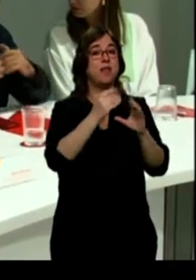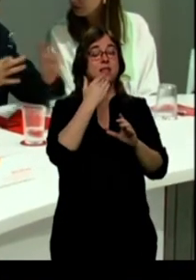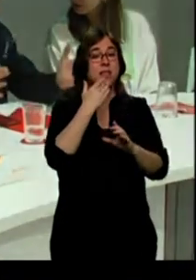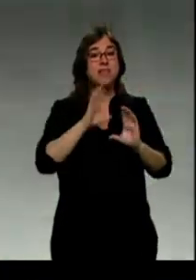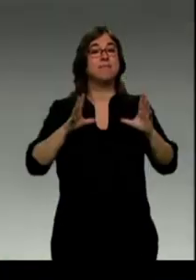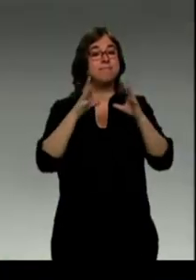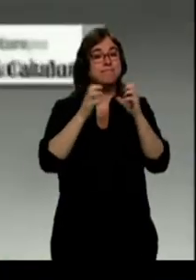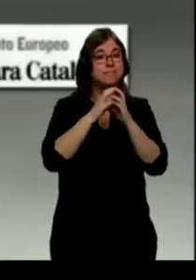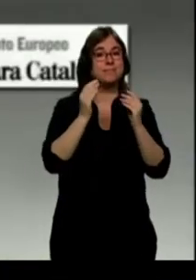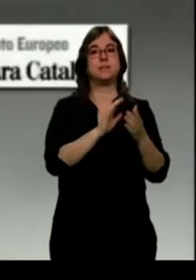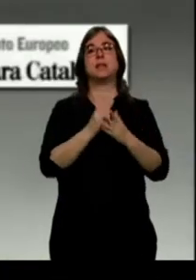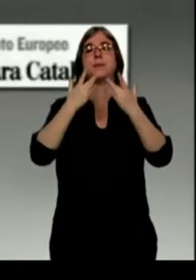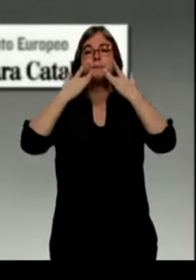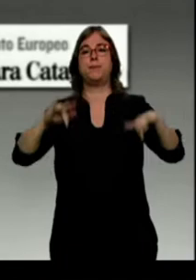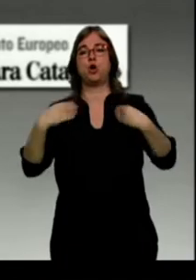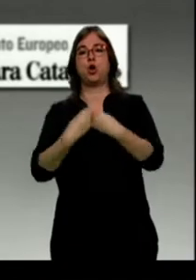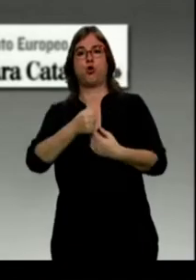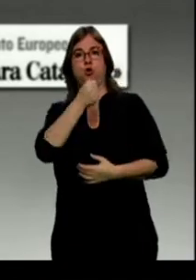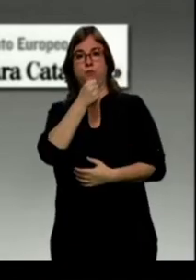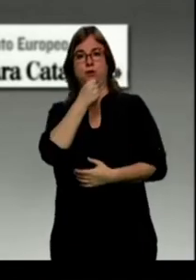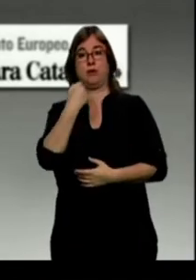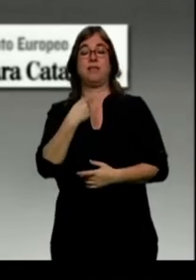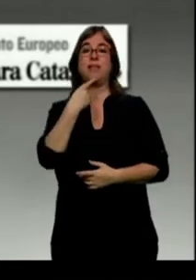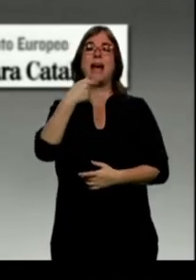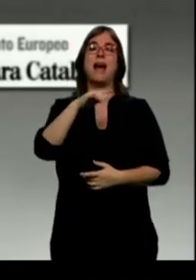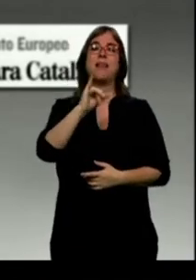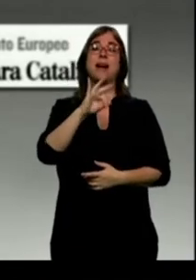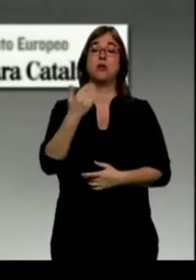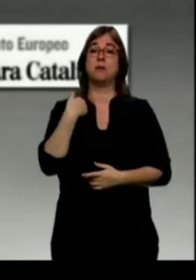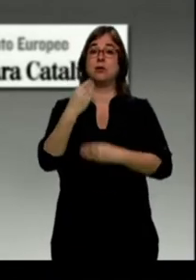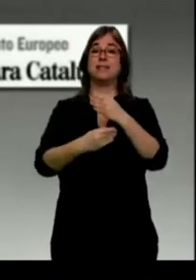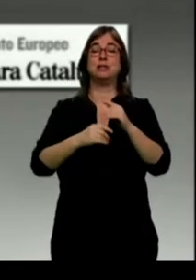abstención con el PSOE, como reclama Luis Garicano en una entrevista en El Mundo.